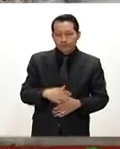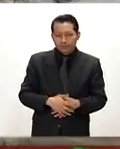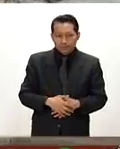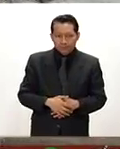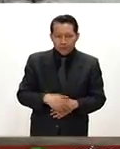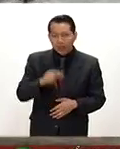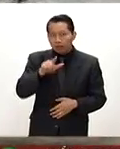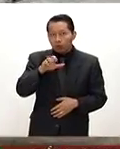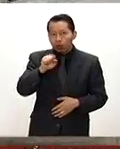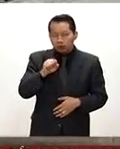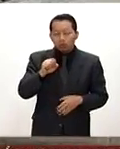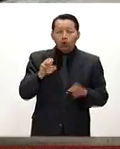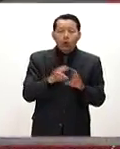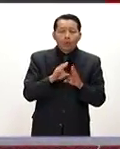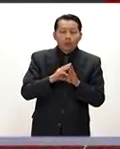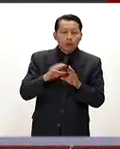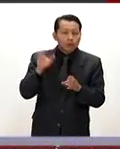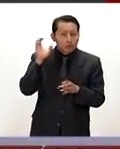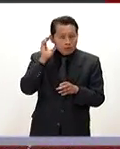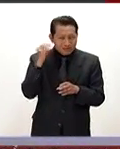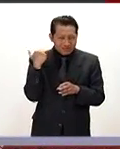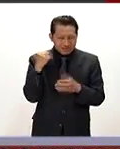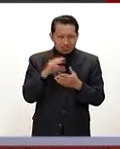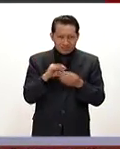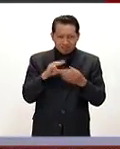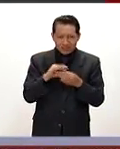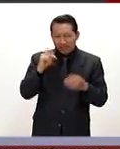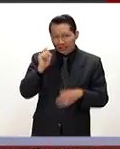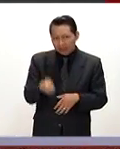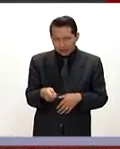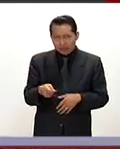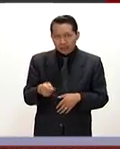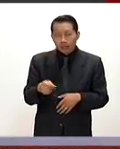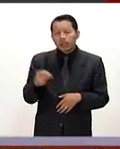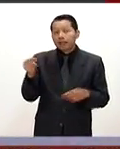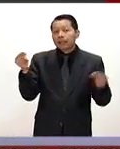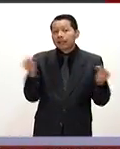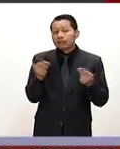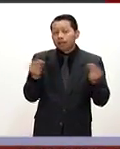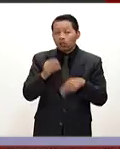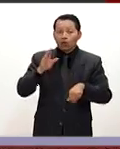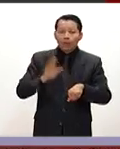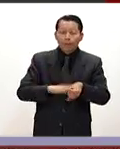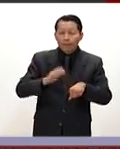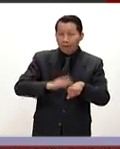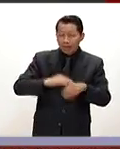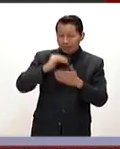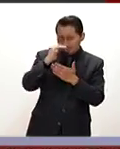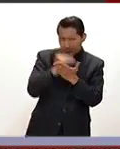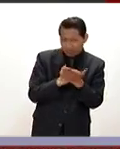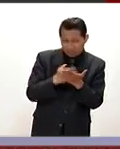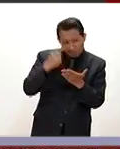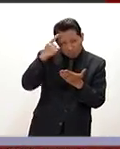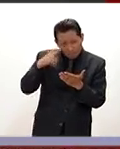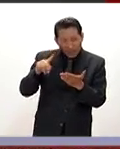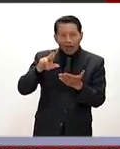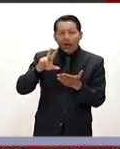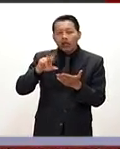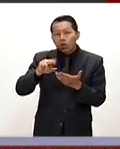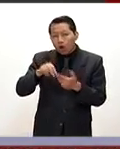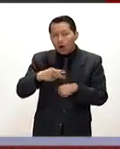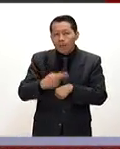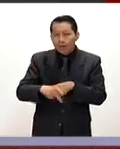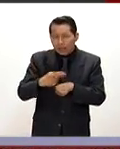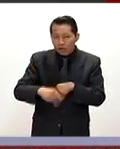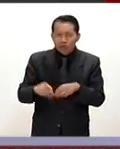Luis Monserrada, escuchando lo que dijiste, entonces, ¿habría sido necesario un mayor recorte para no poner en riesgo